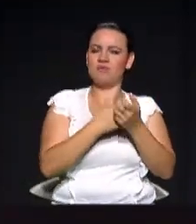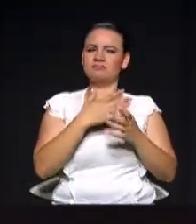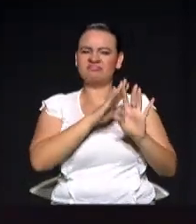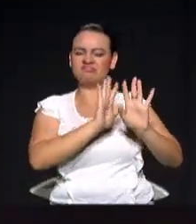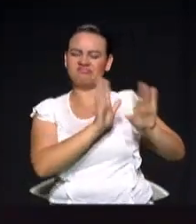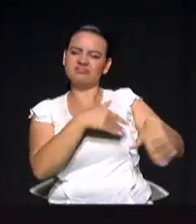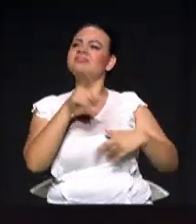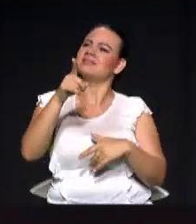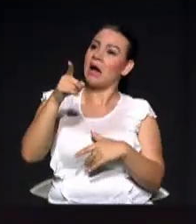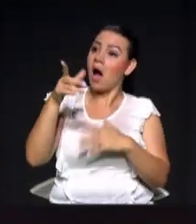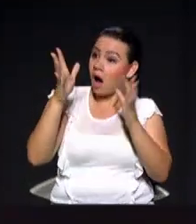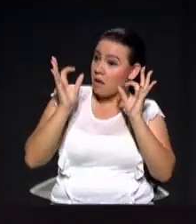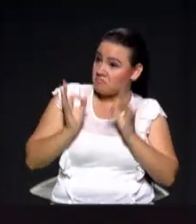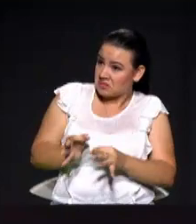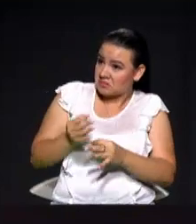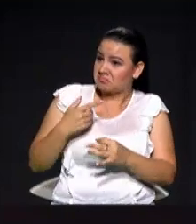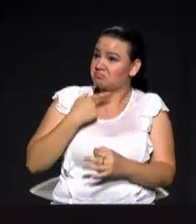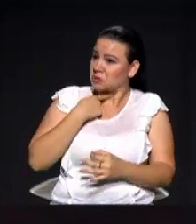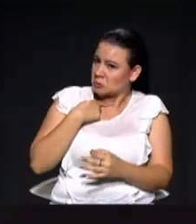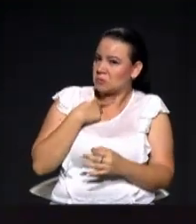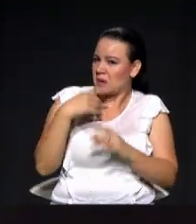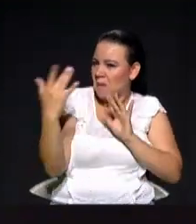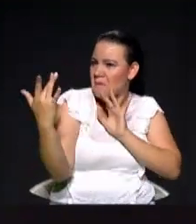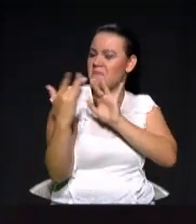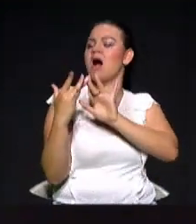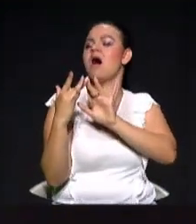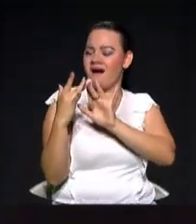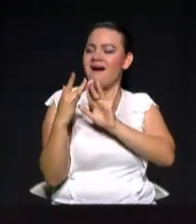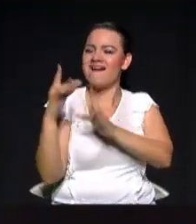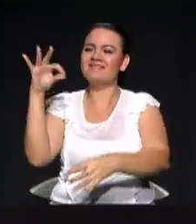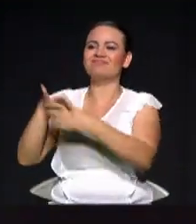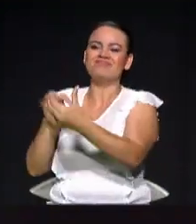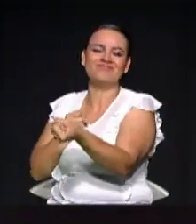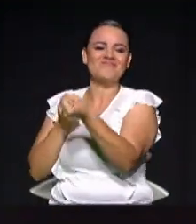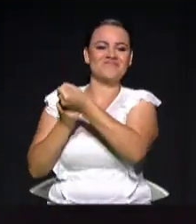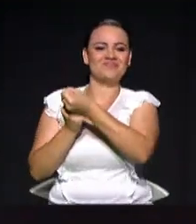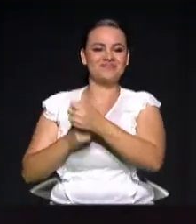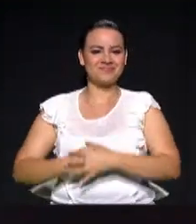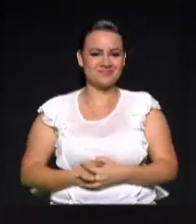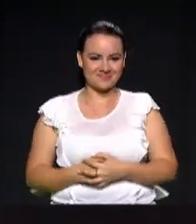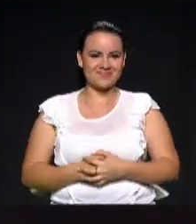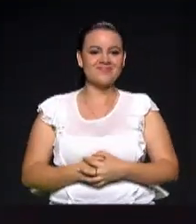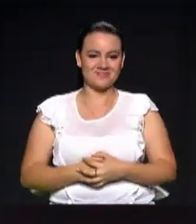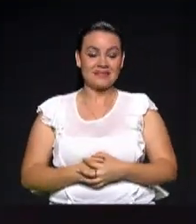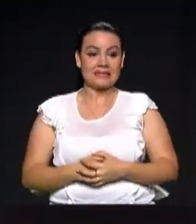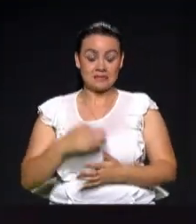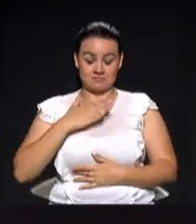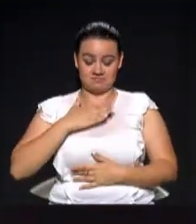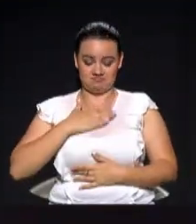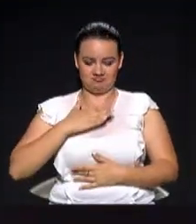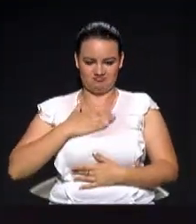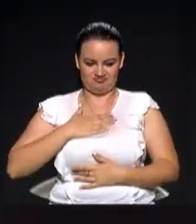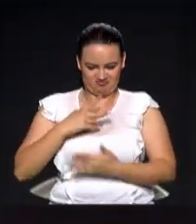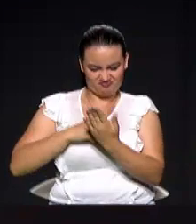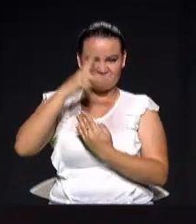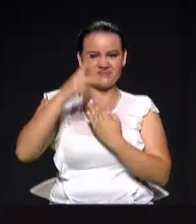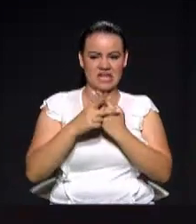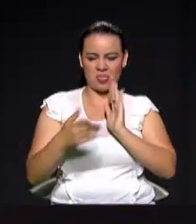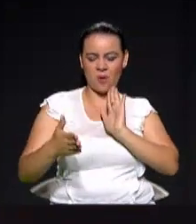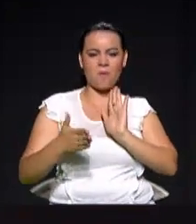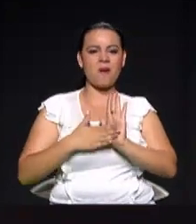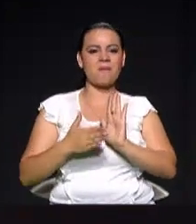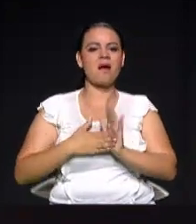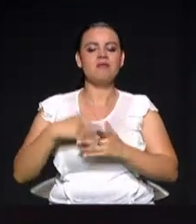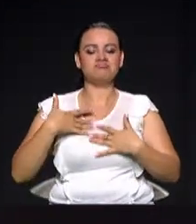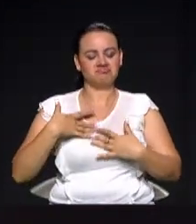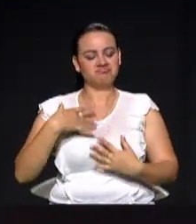quien pueda gobernar mejor nuestra ciudad. Estoy convencido que ese soy yo y mi programa de gobierno es la mejor iniciativa. Acá se ha